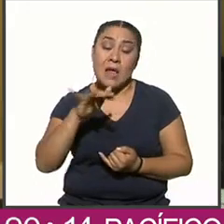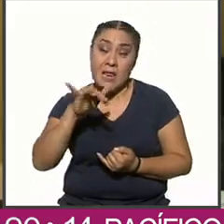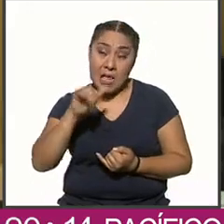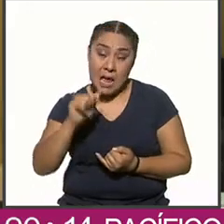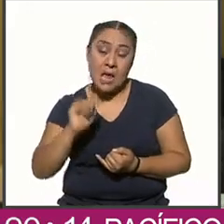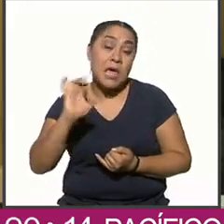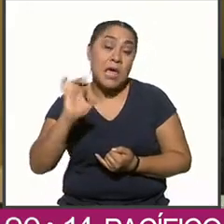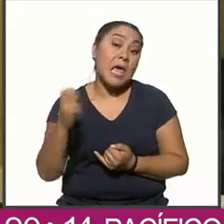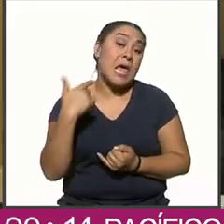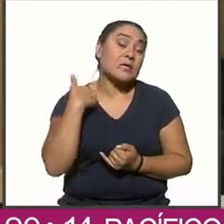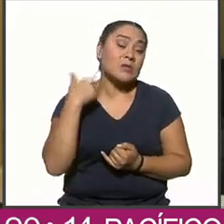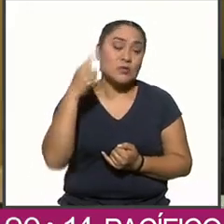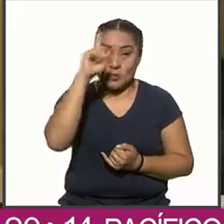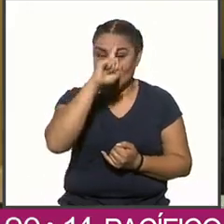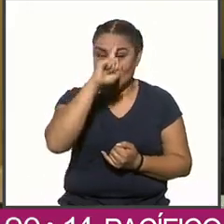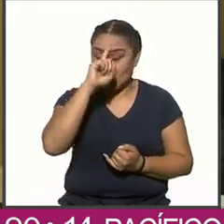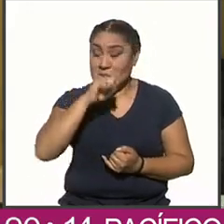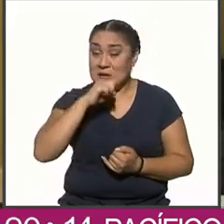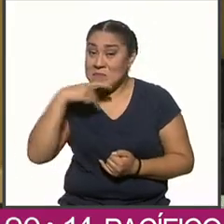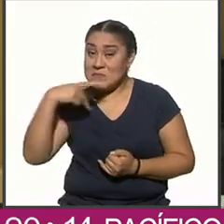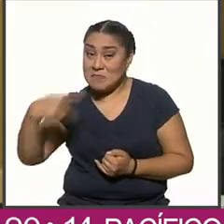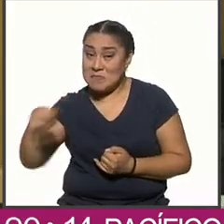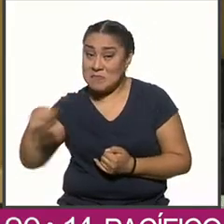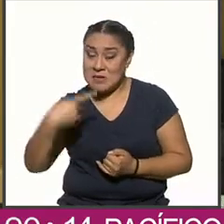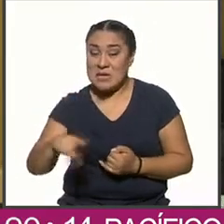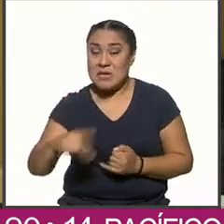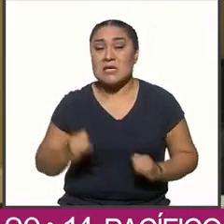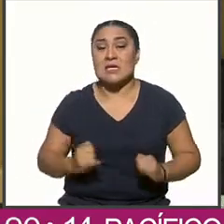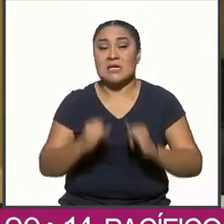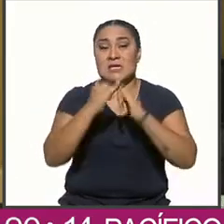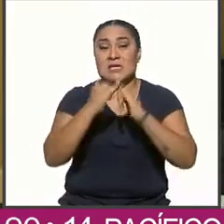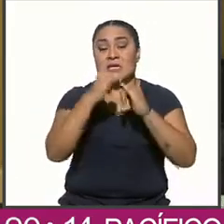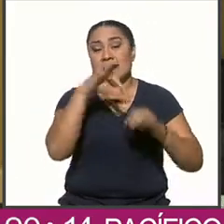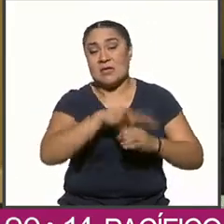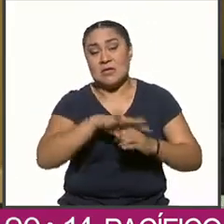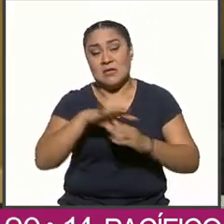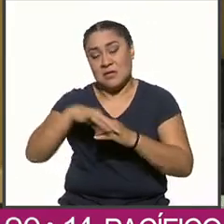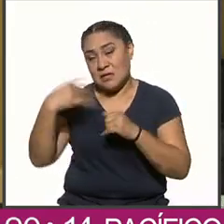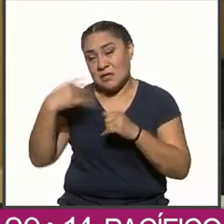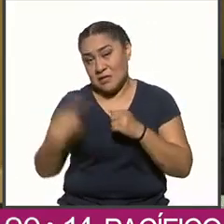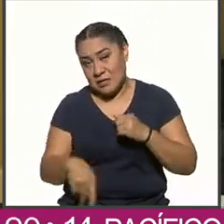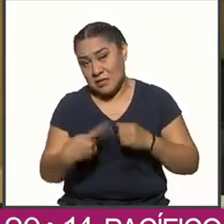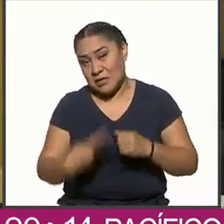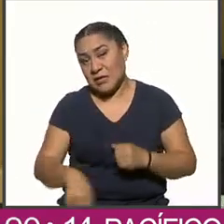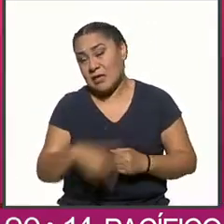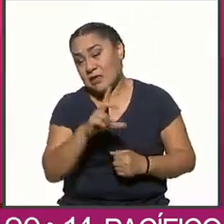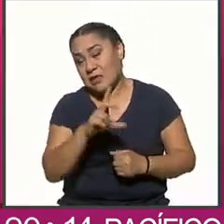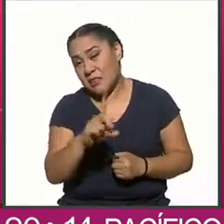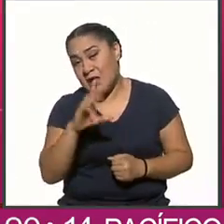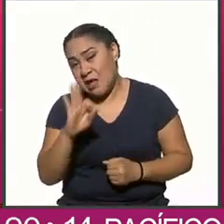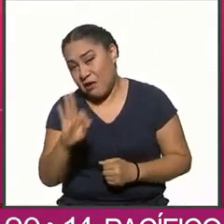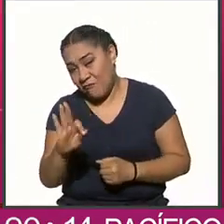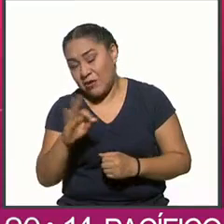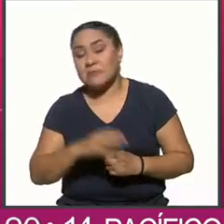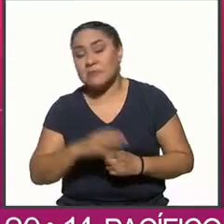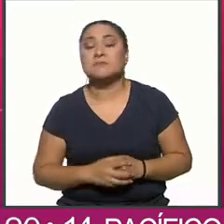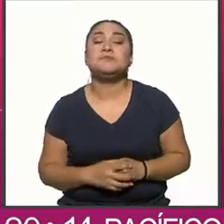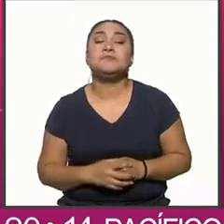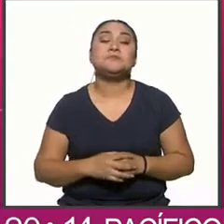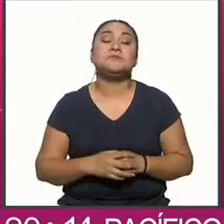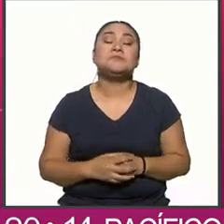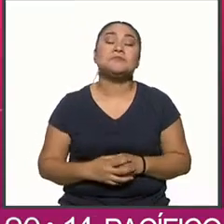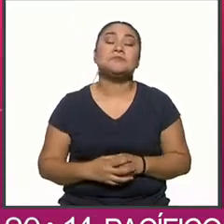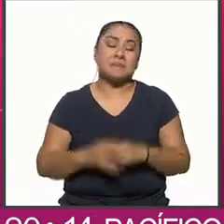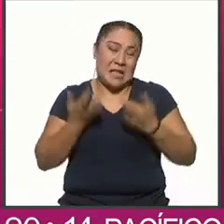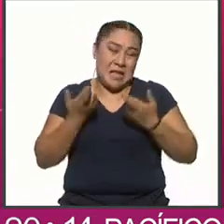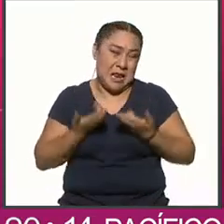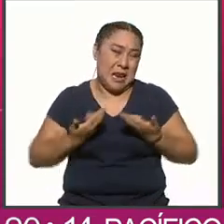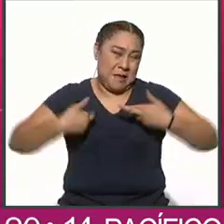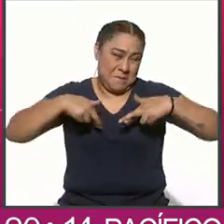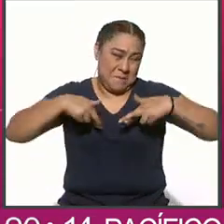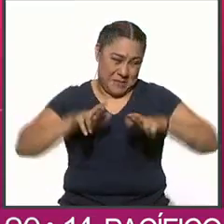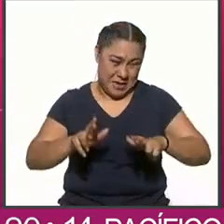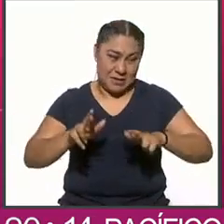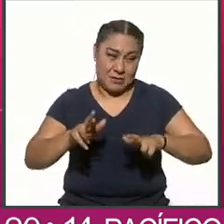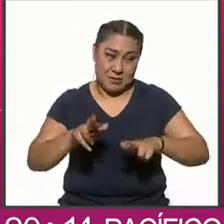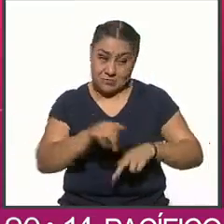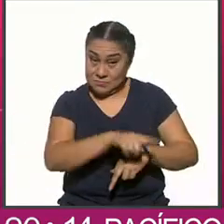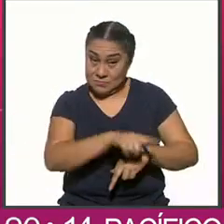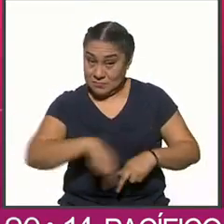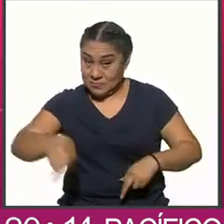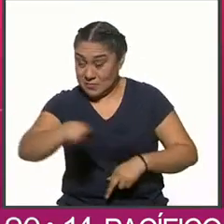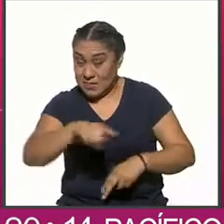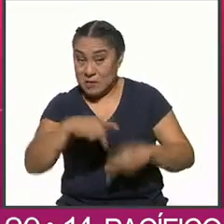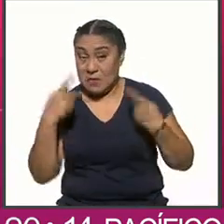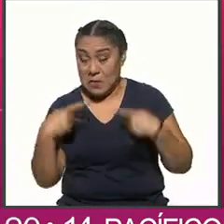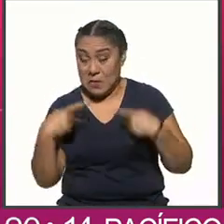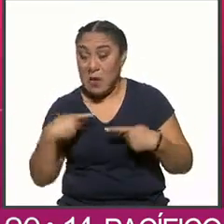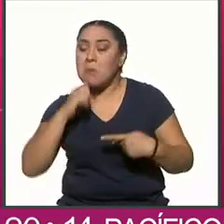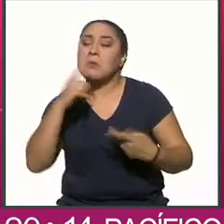exconsejera del Instituto Electoral del Distrito Federal. Mientras que los representantes de la ciudadanía, también